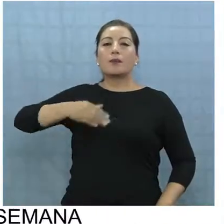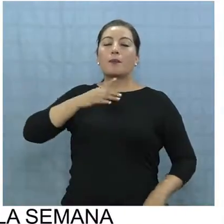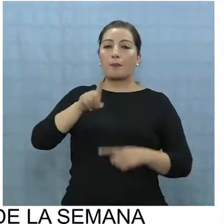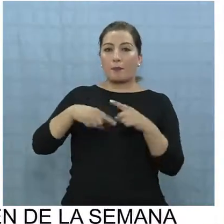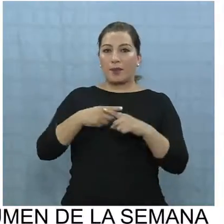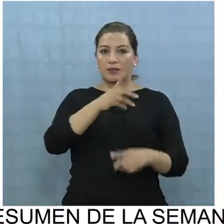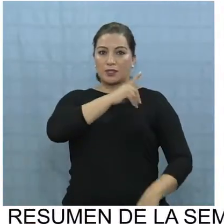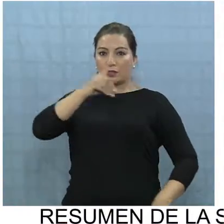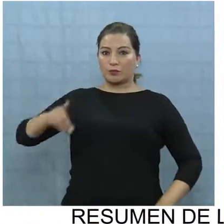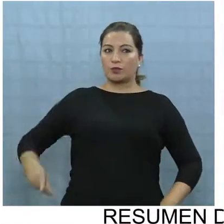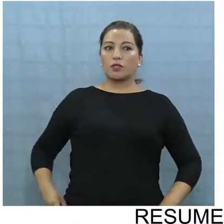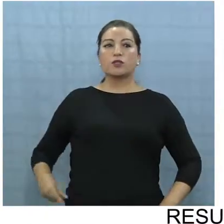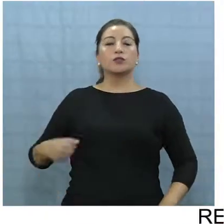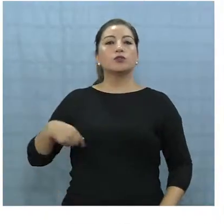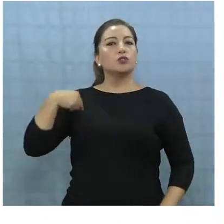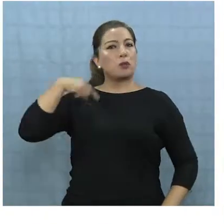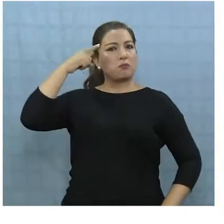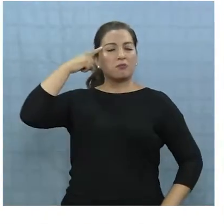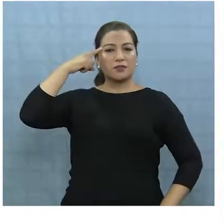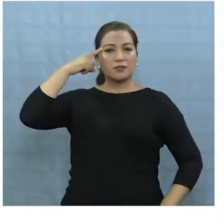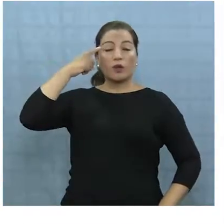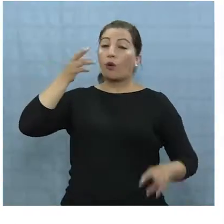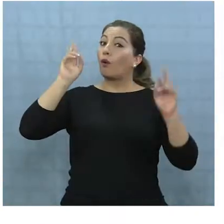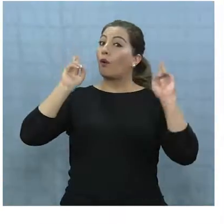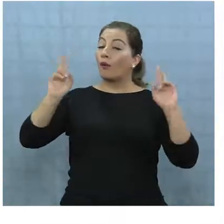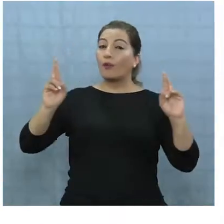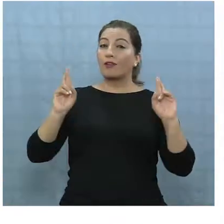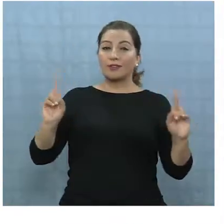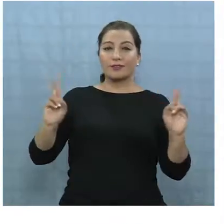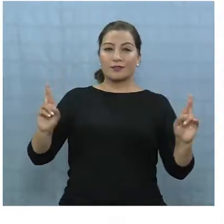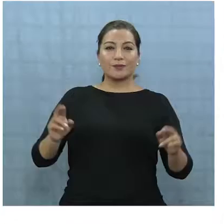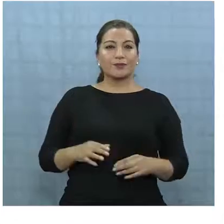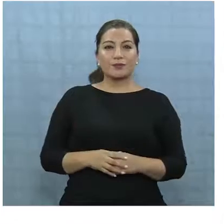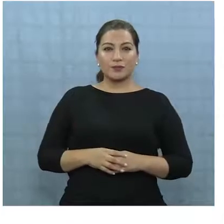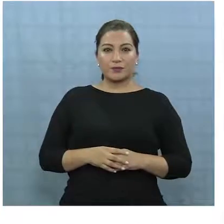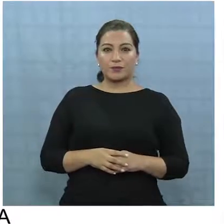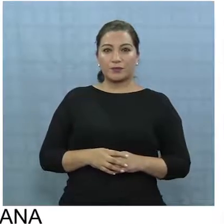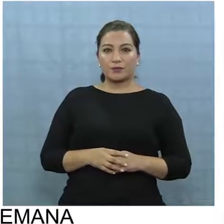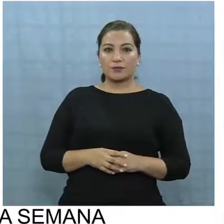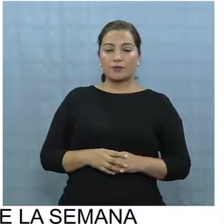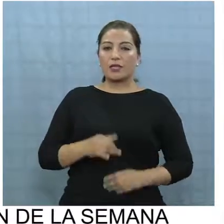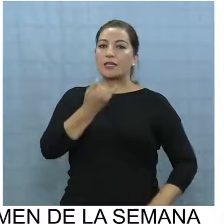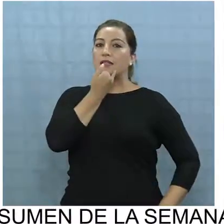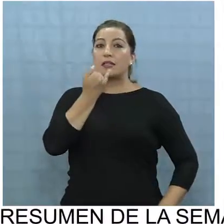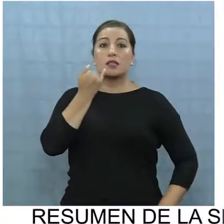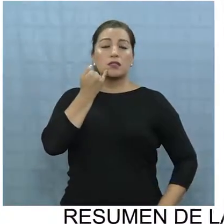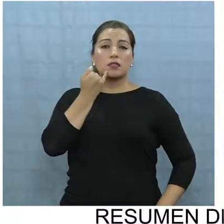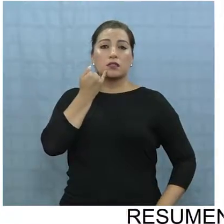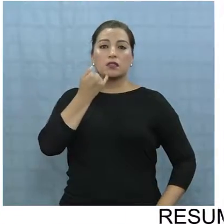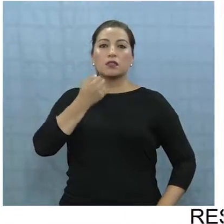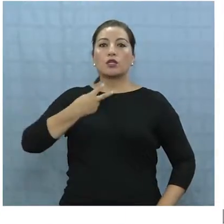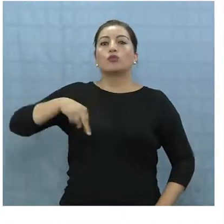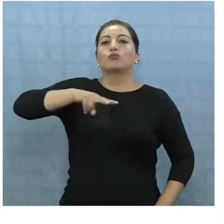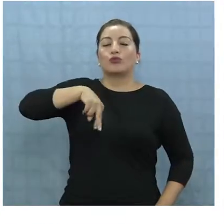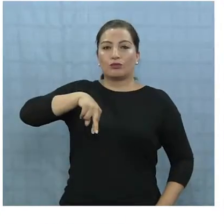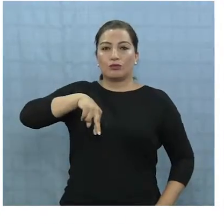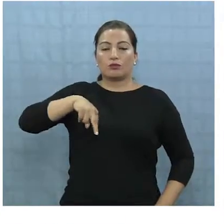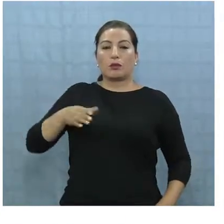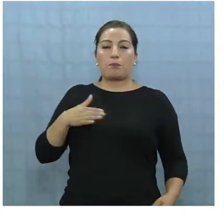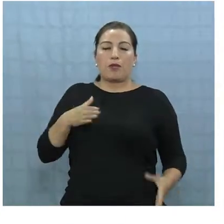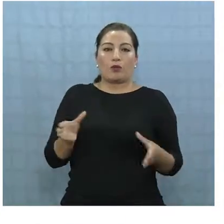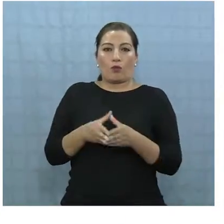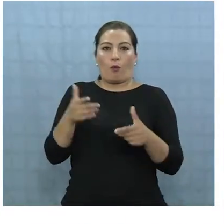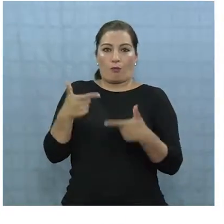y nuestro diputado. Por lo tanto yo pienso de que ojalá sea un intendente nuestro,